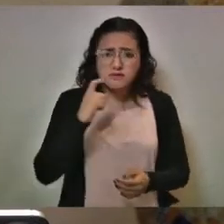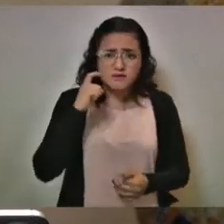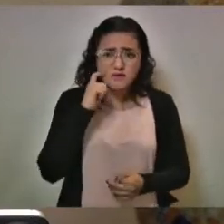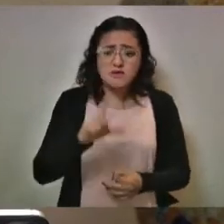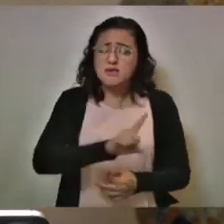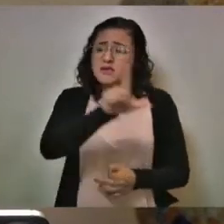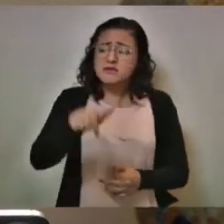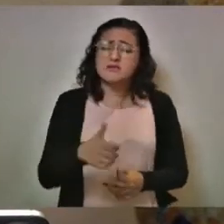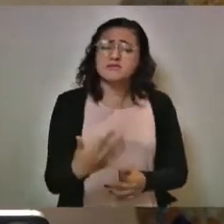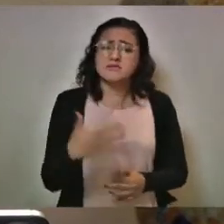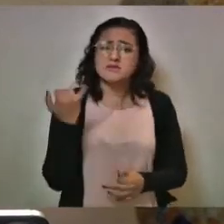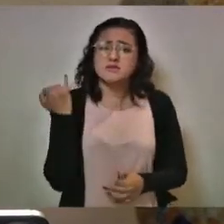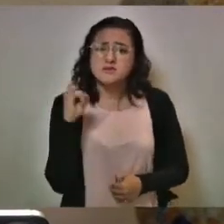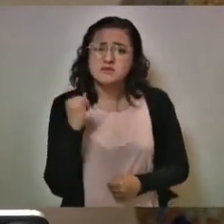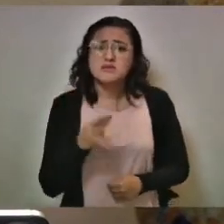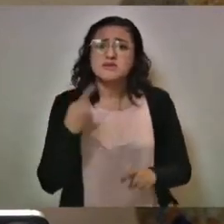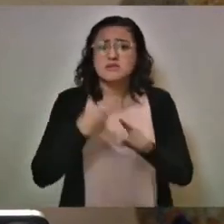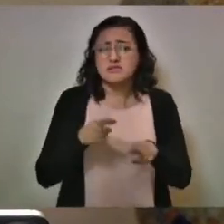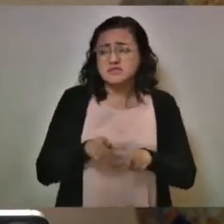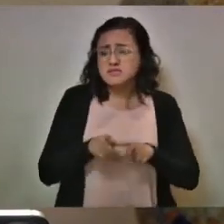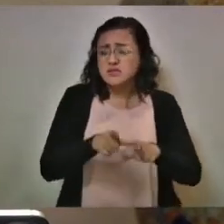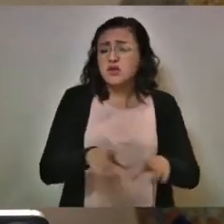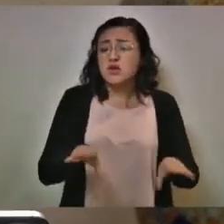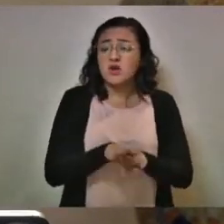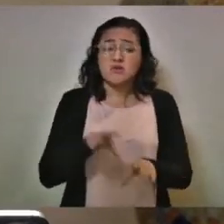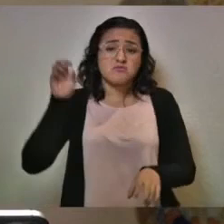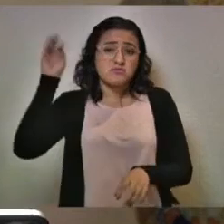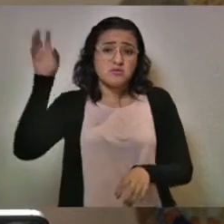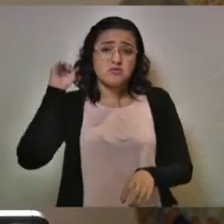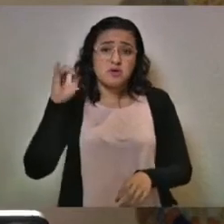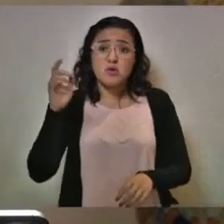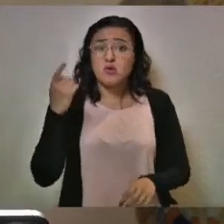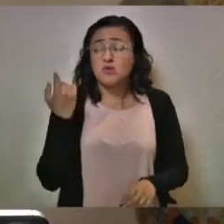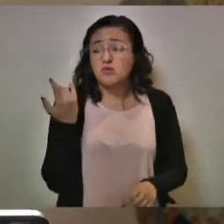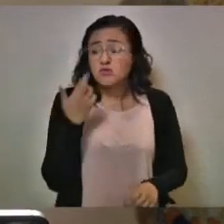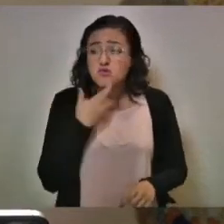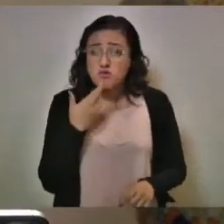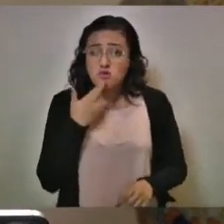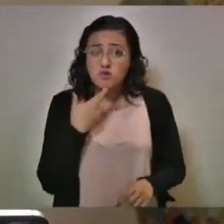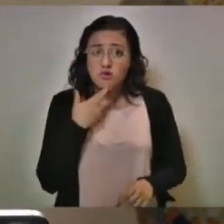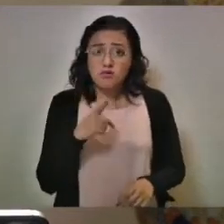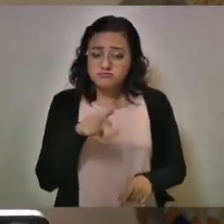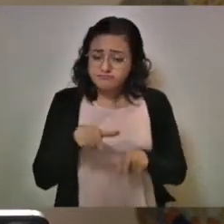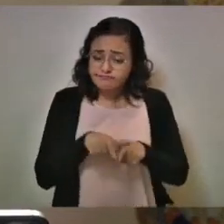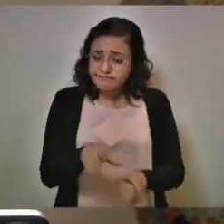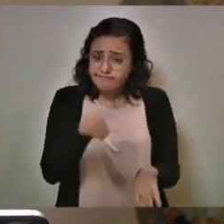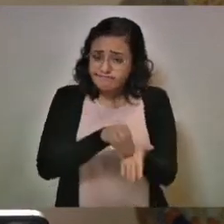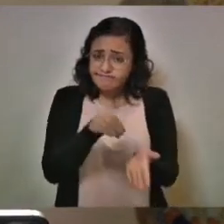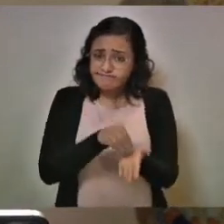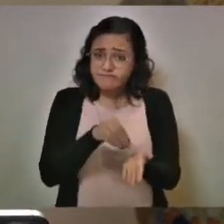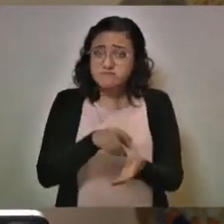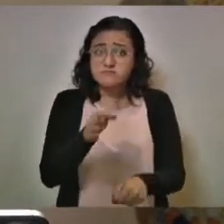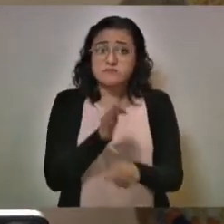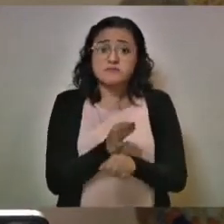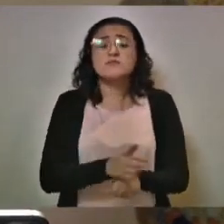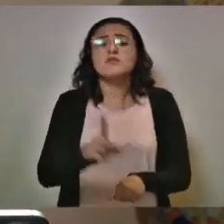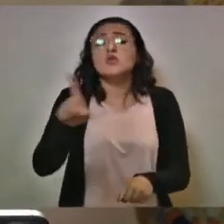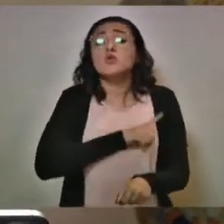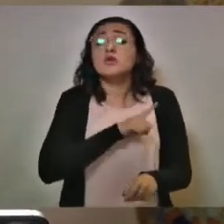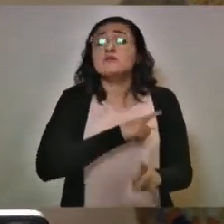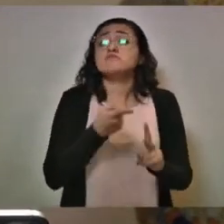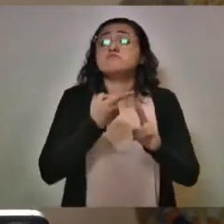partir del 15 de junio, si continuáramos en semáforo rojo, solamente pueden reanudar